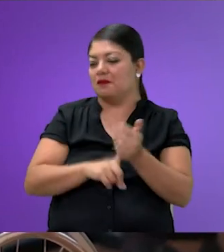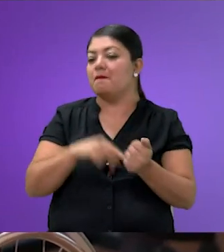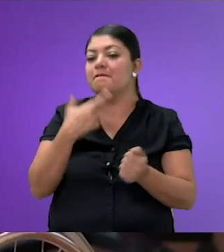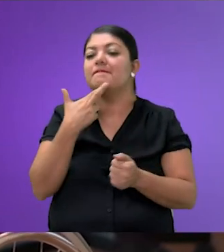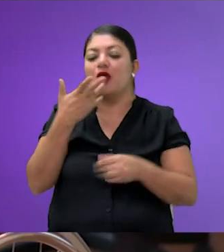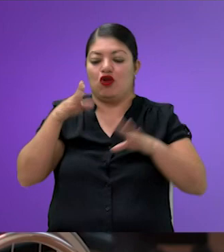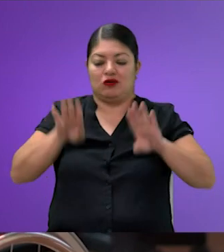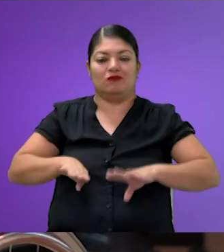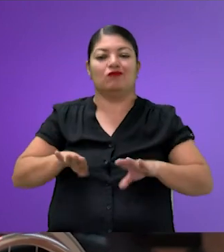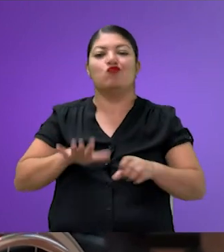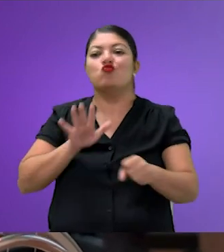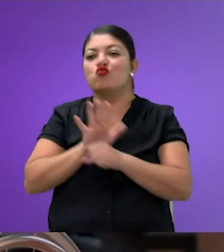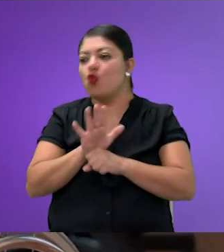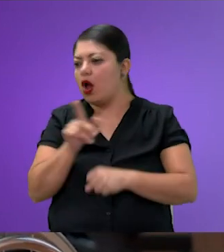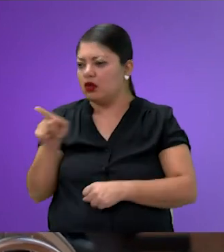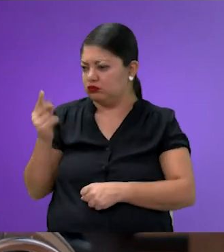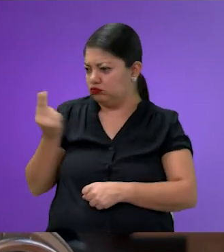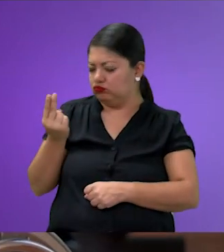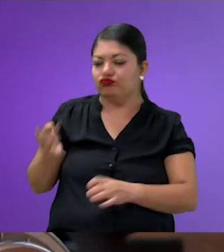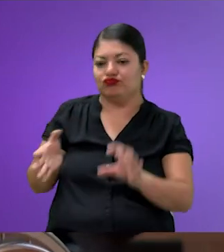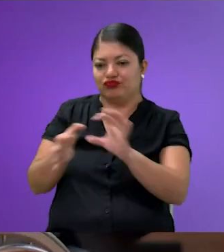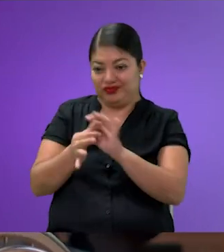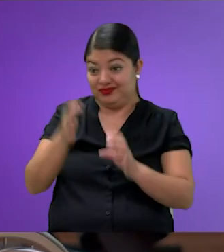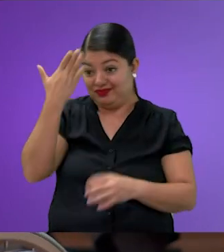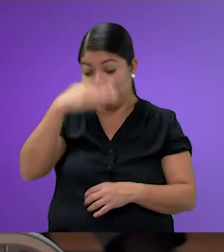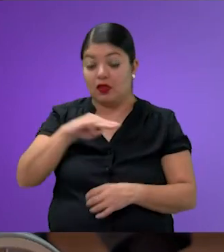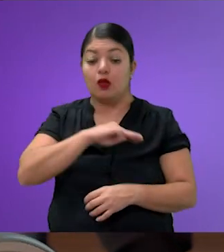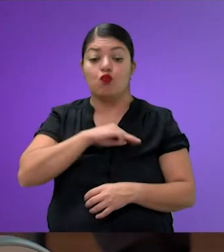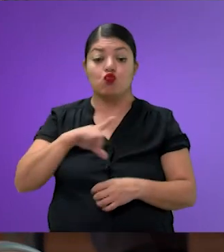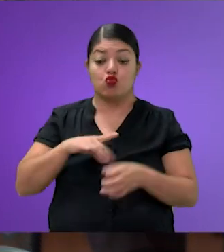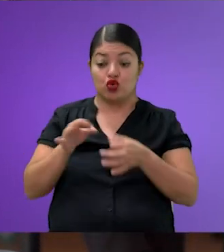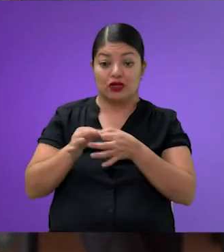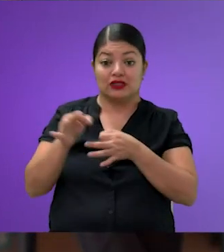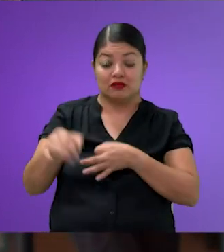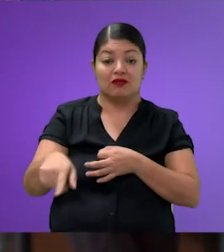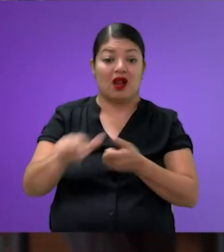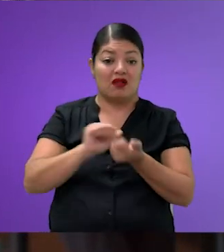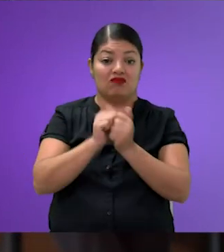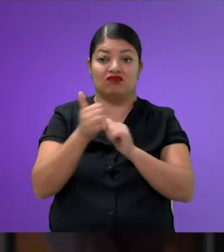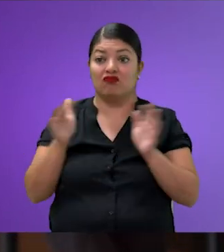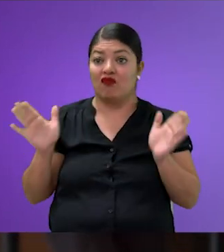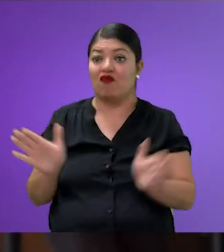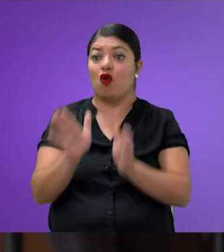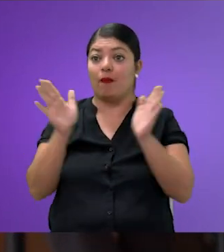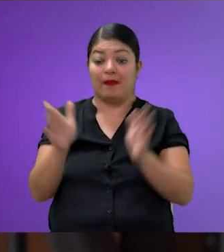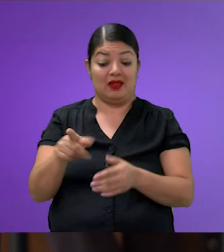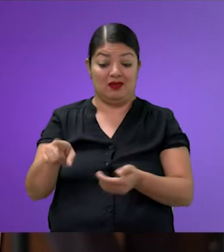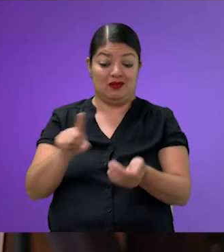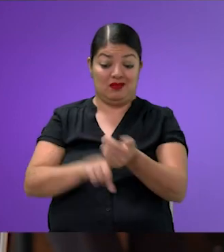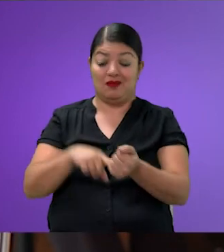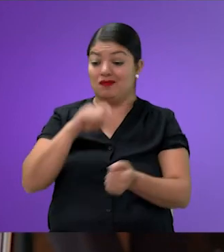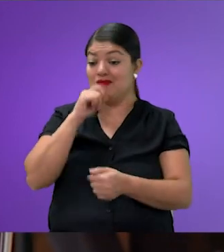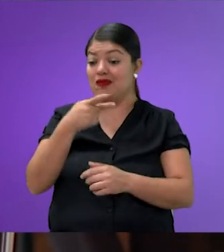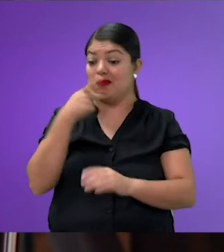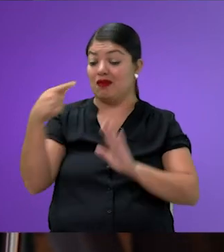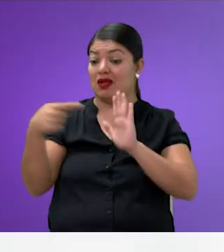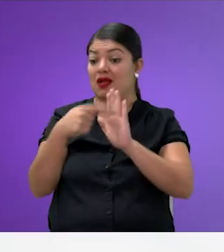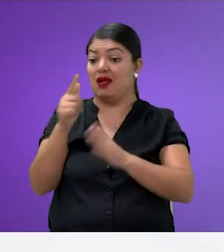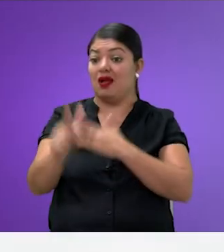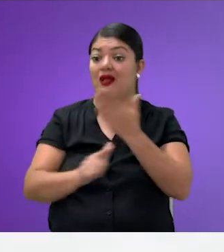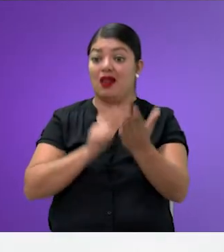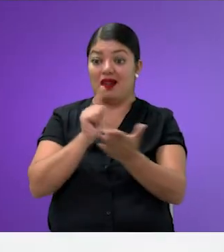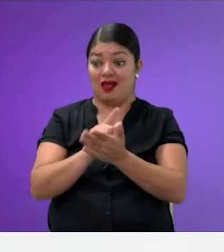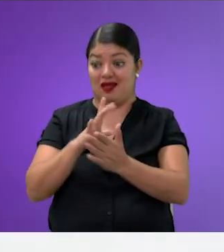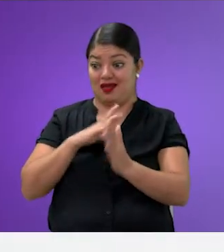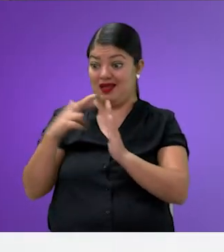manera, ¿no? Ahora, recuerda que también a nivel municipal se está dando este fomento que viene desde esta ley. Zapopan fue el primero en hacer su reglamento,